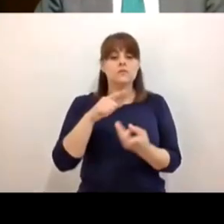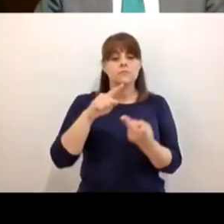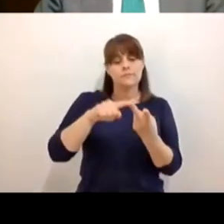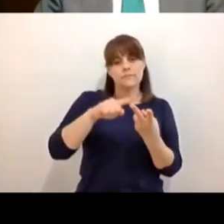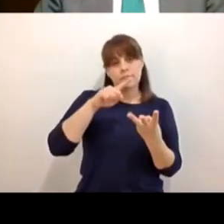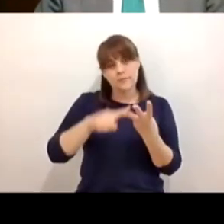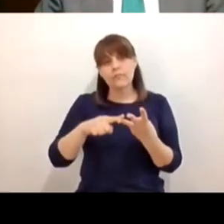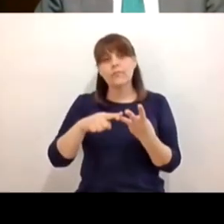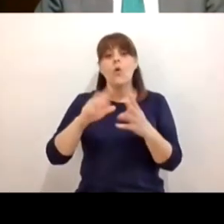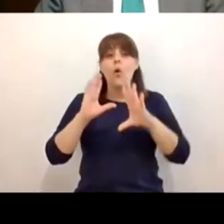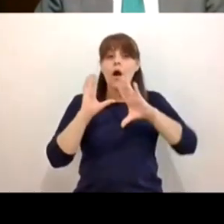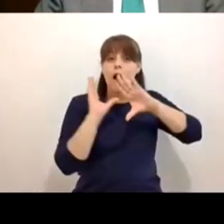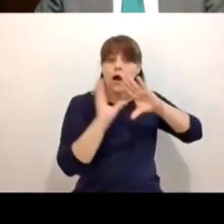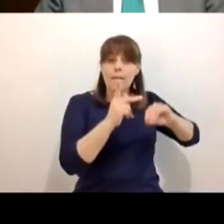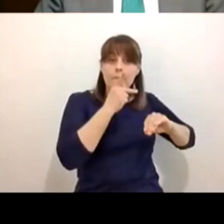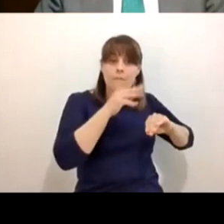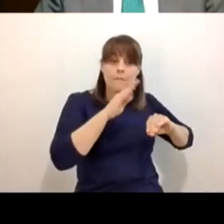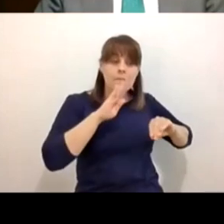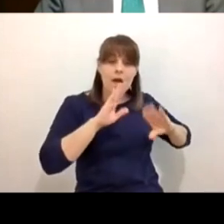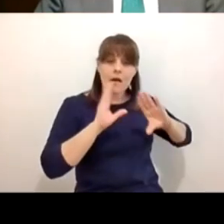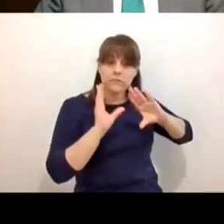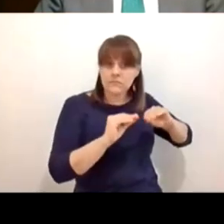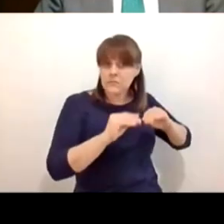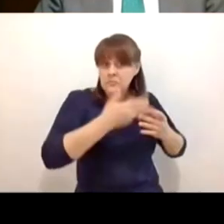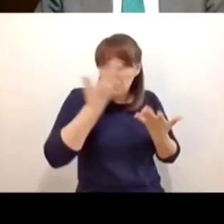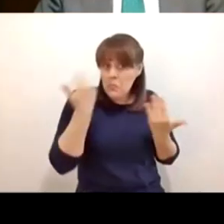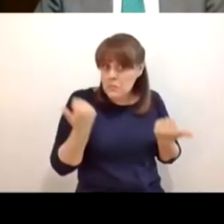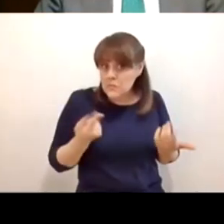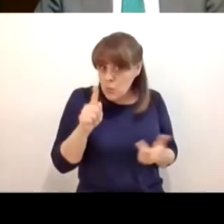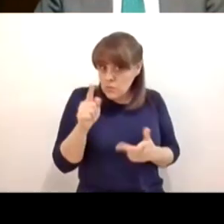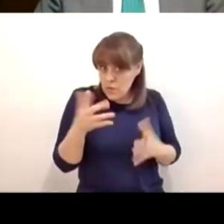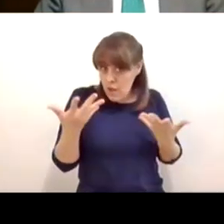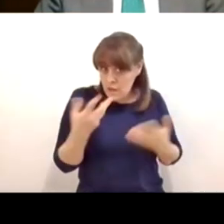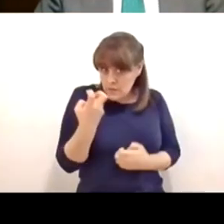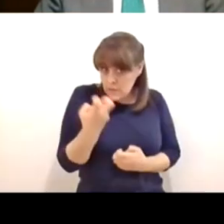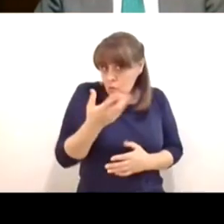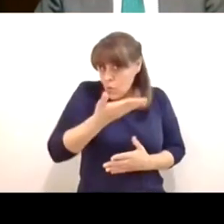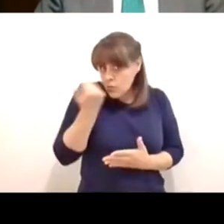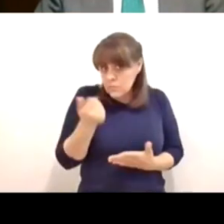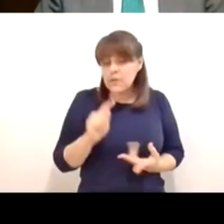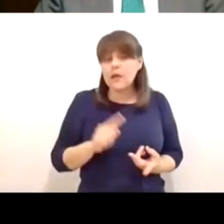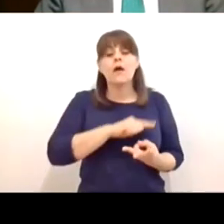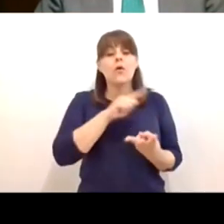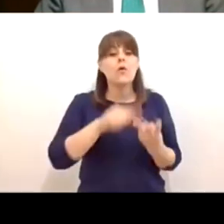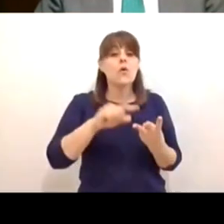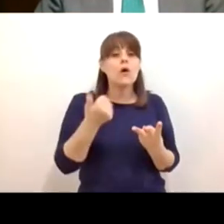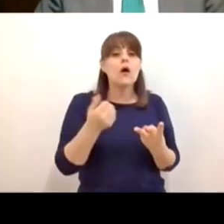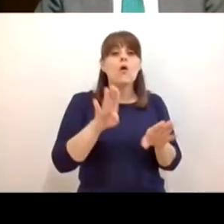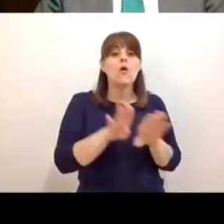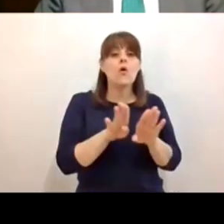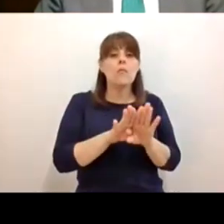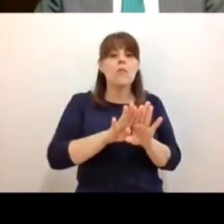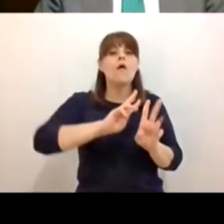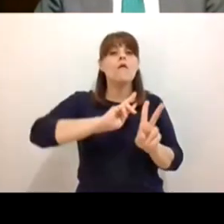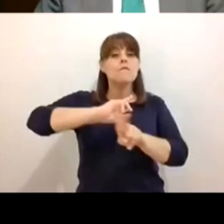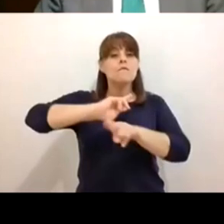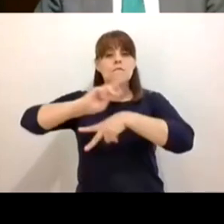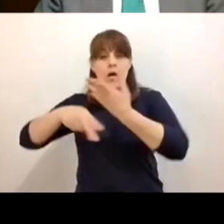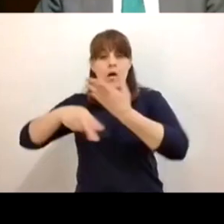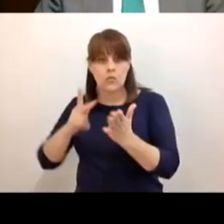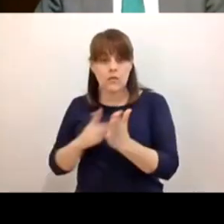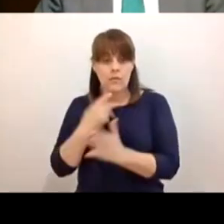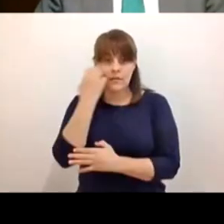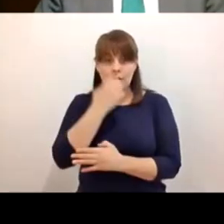los papás no lo sé si eso es lo que se va a hacer y también cómo regresar a la escuela a pesar de los